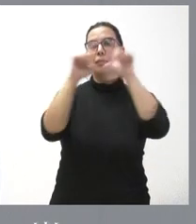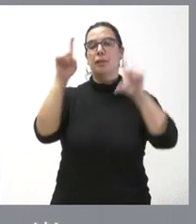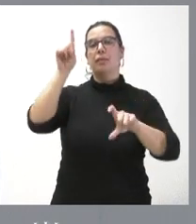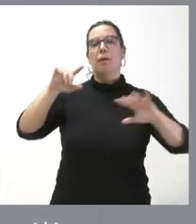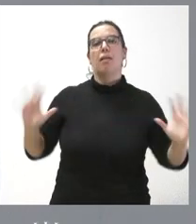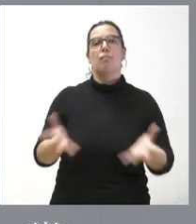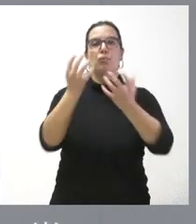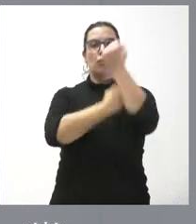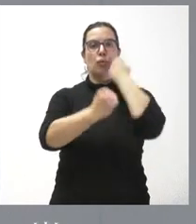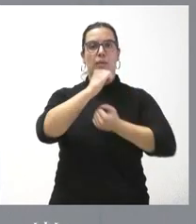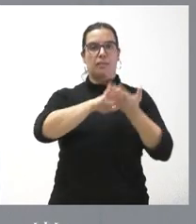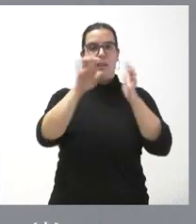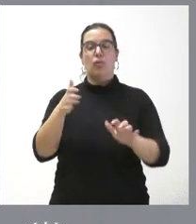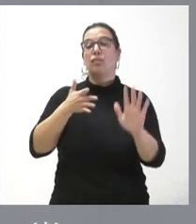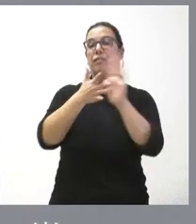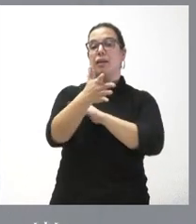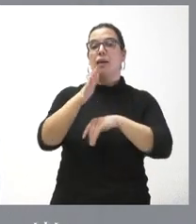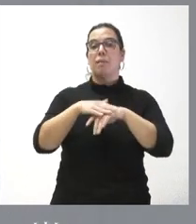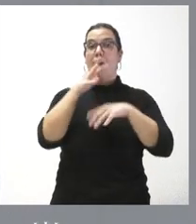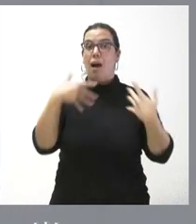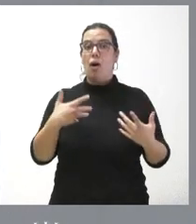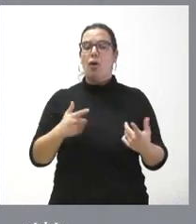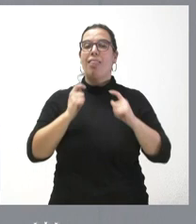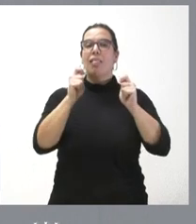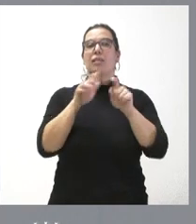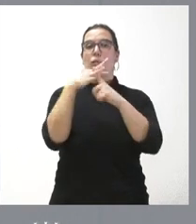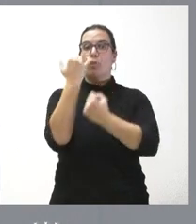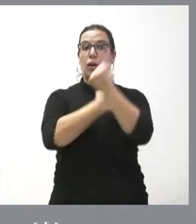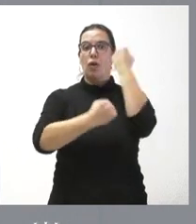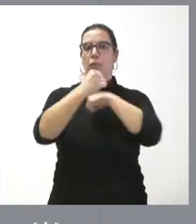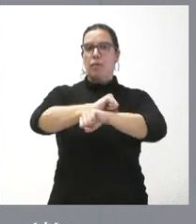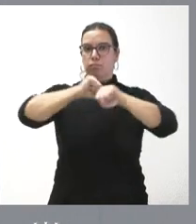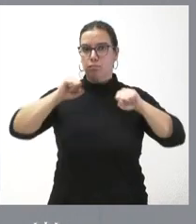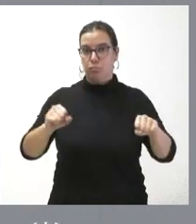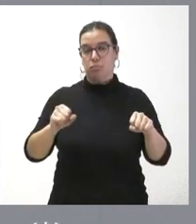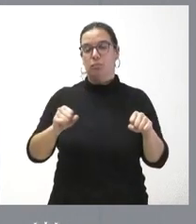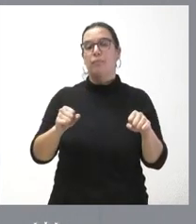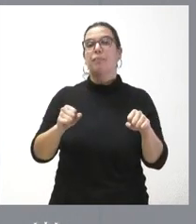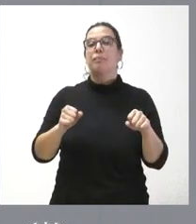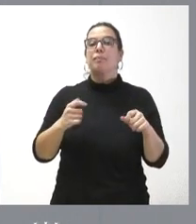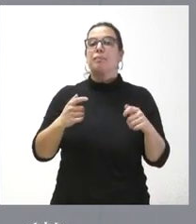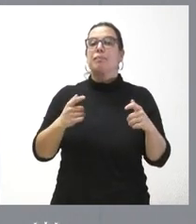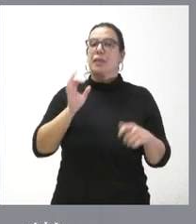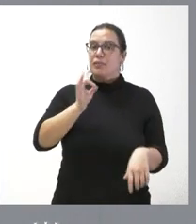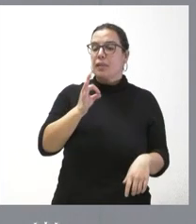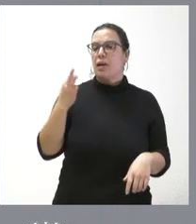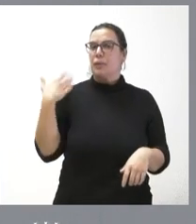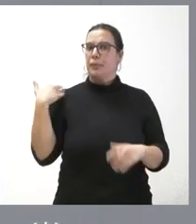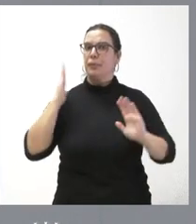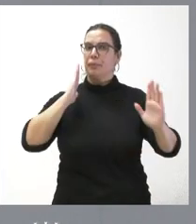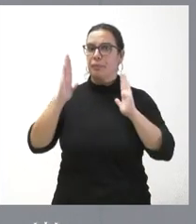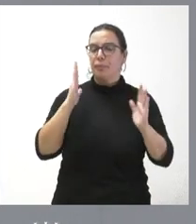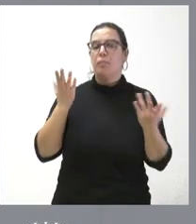economía de Castilla y León. Se trata de fortalecer en este momento la situación económica en la que estamos. Es verdad que hemos visto en los últimos tiempos